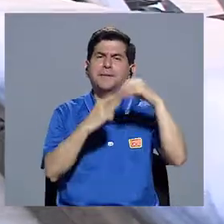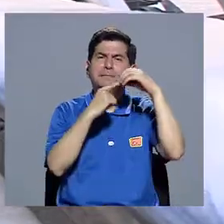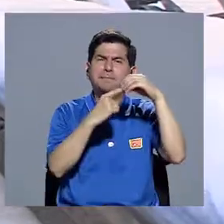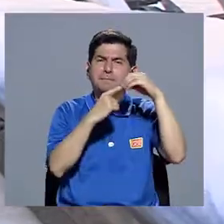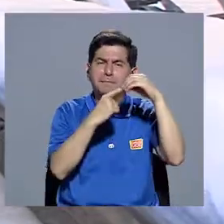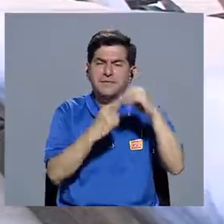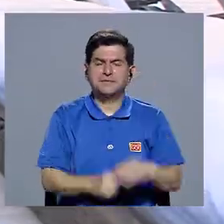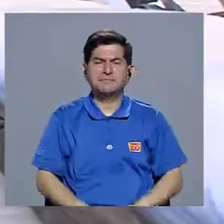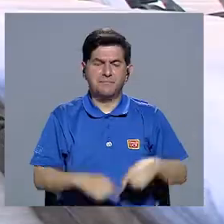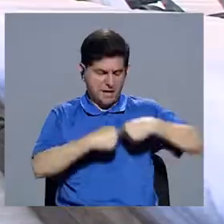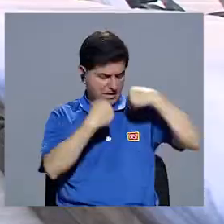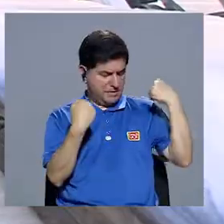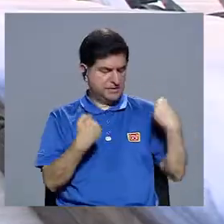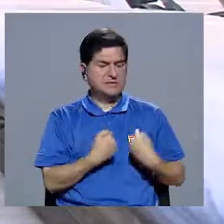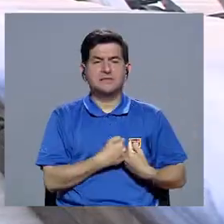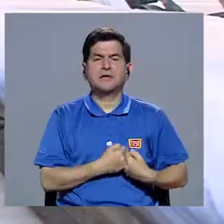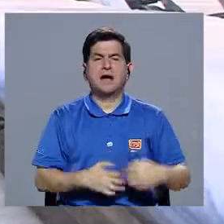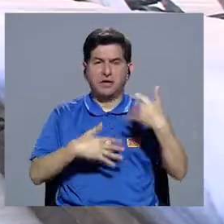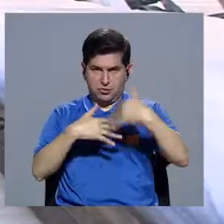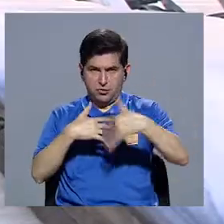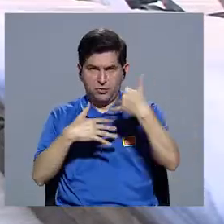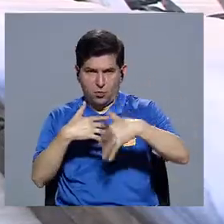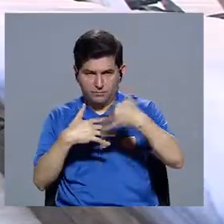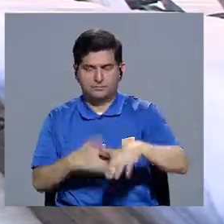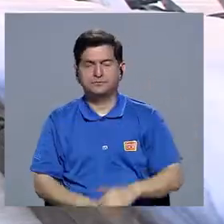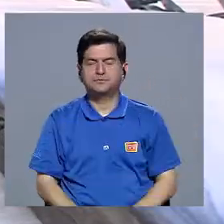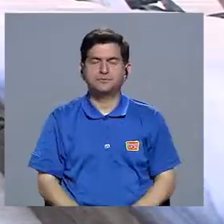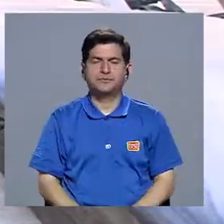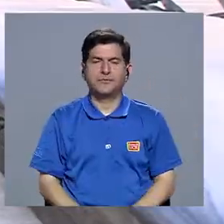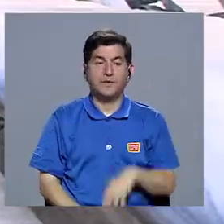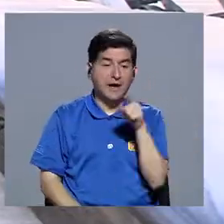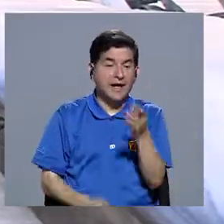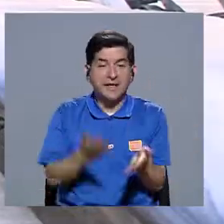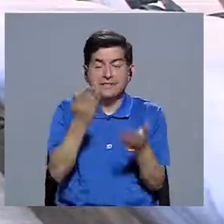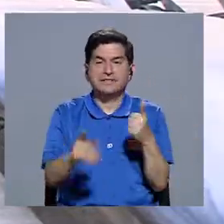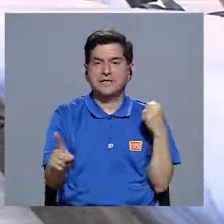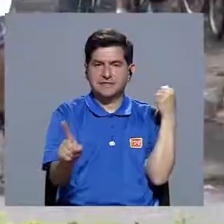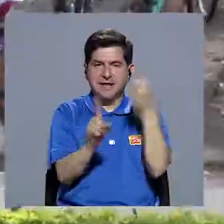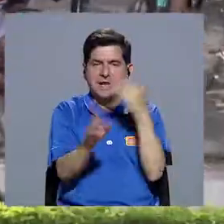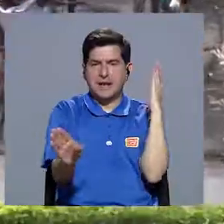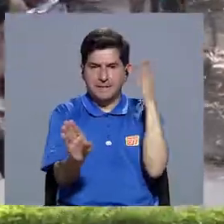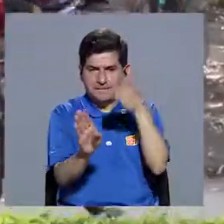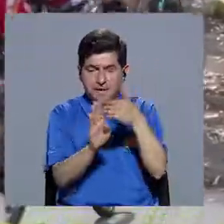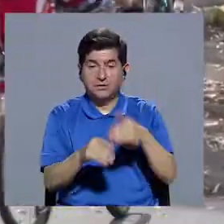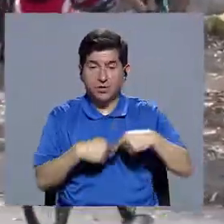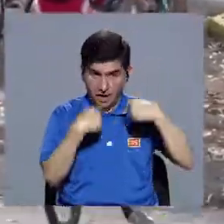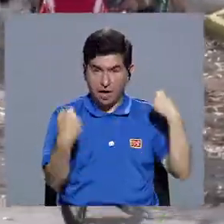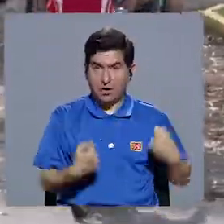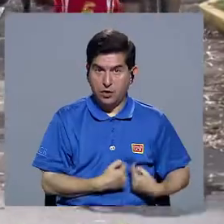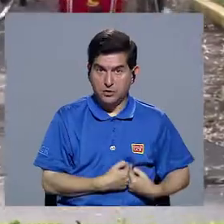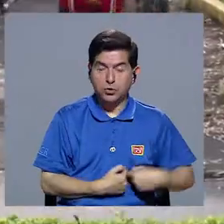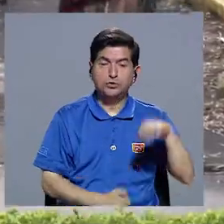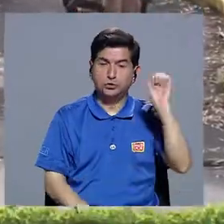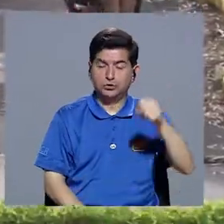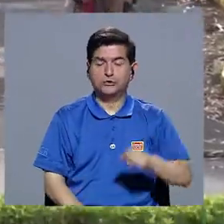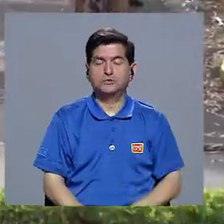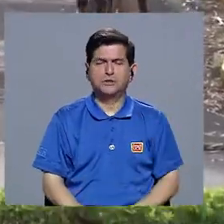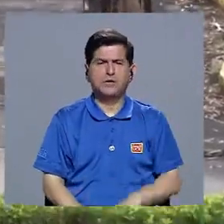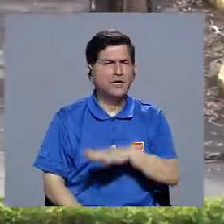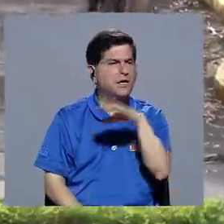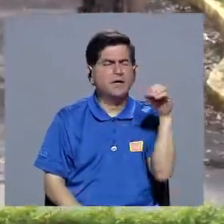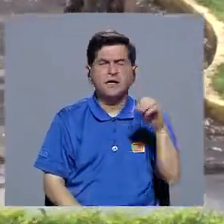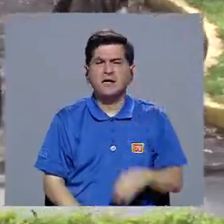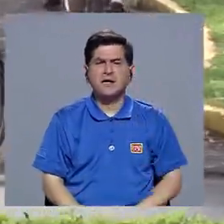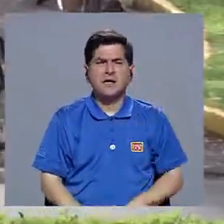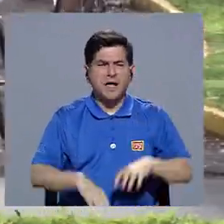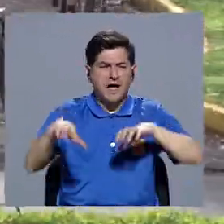todo tendría que ver a nivel cardiovascular, en este caso, específicamente, ese sería como el impacto directo. El corazón. Correcto. Ok, los ejercicios